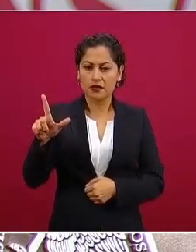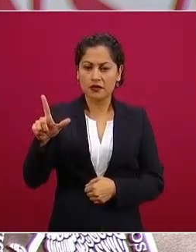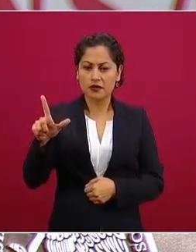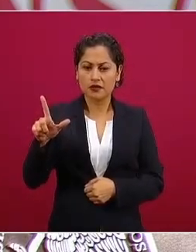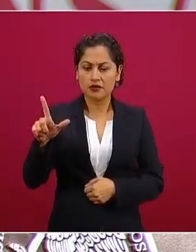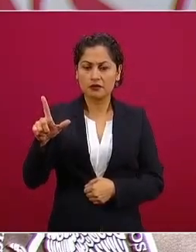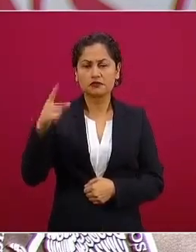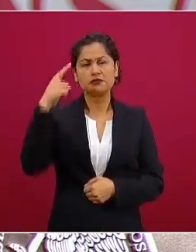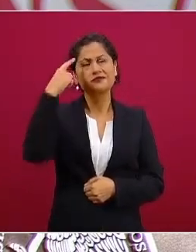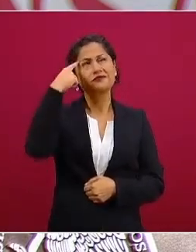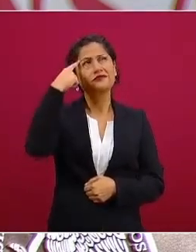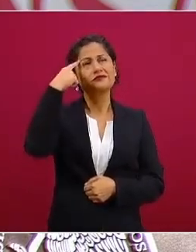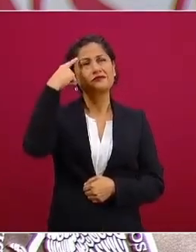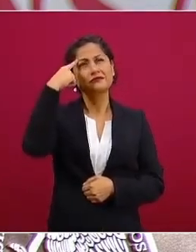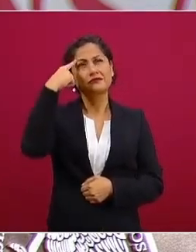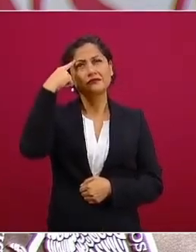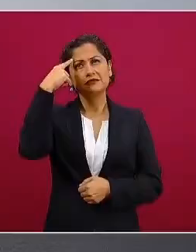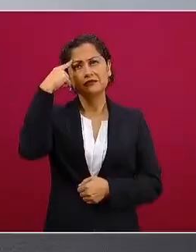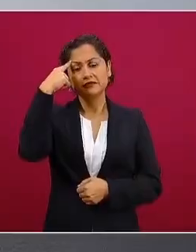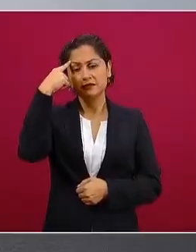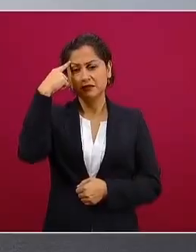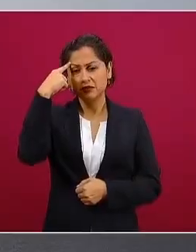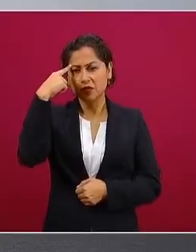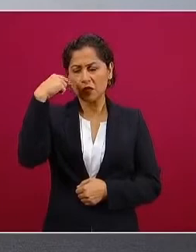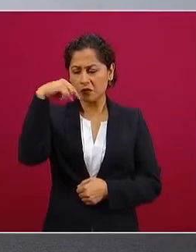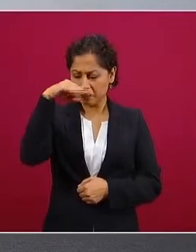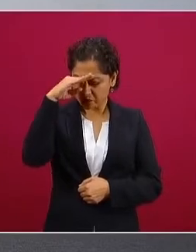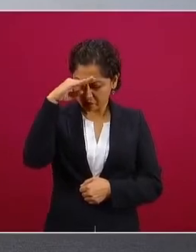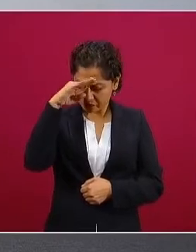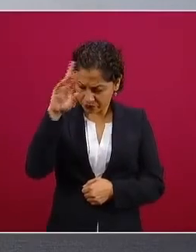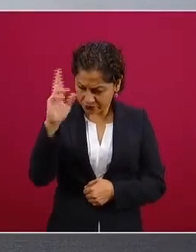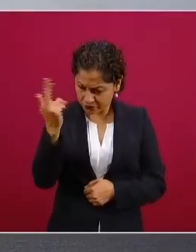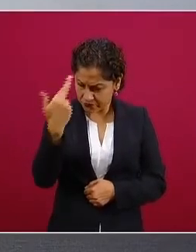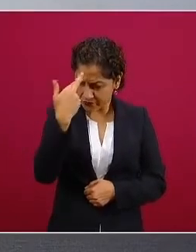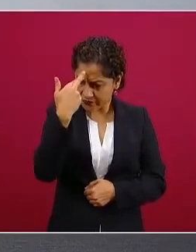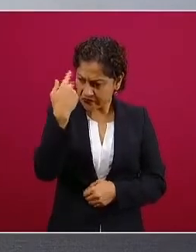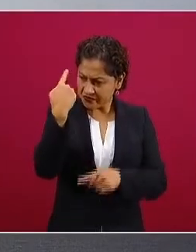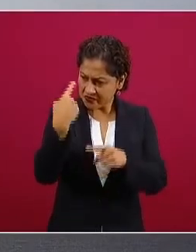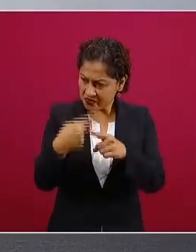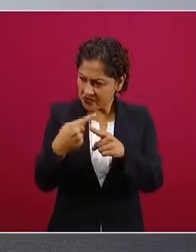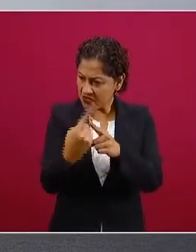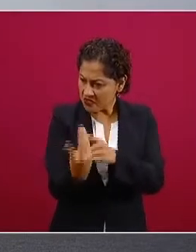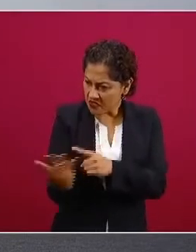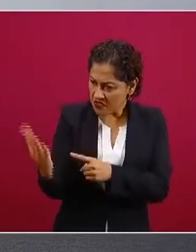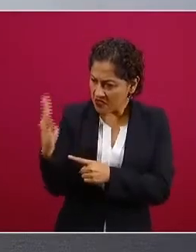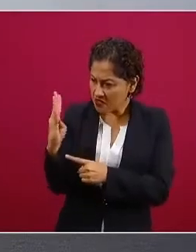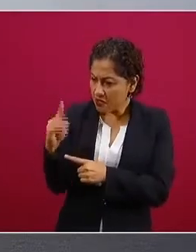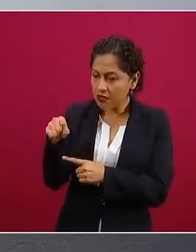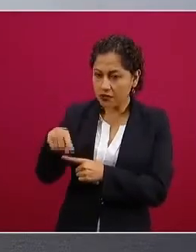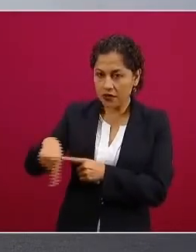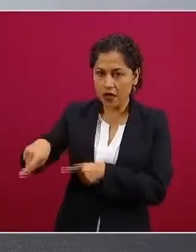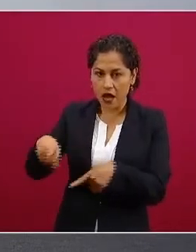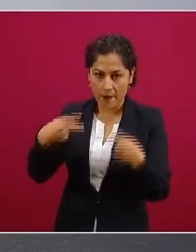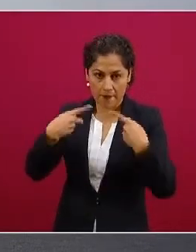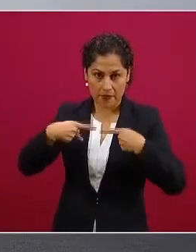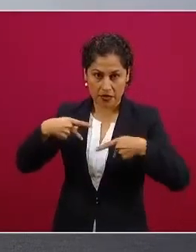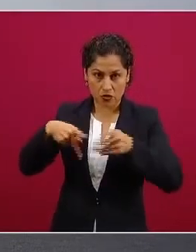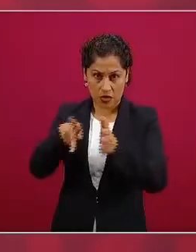estoy tratando de recordar quién es estoy hablando de la prensa escrita